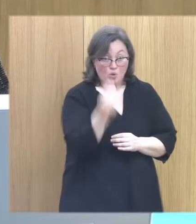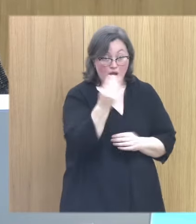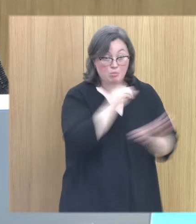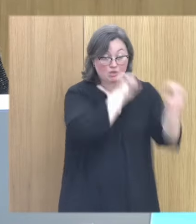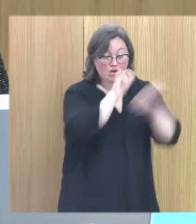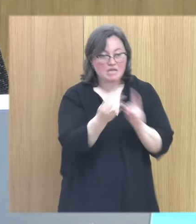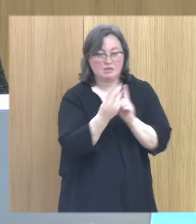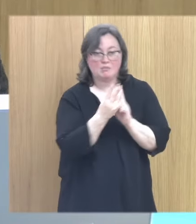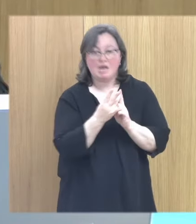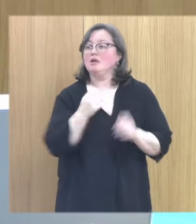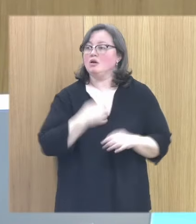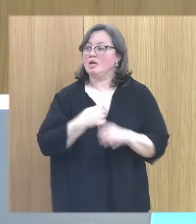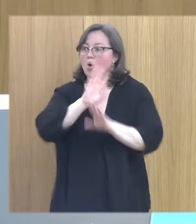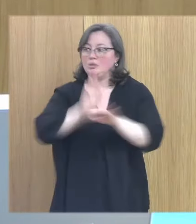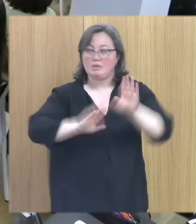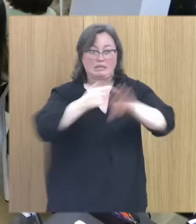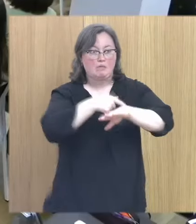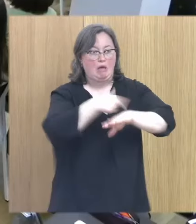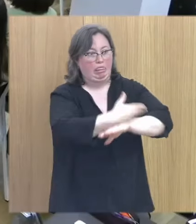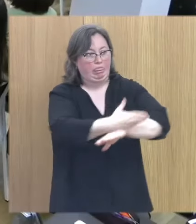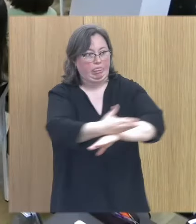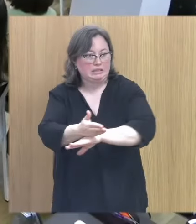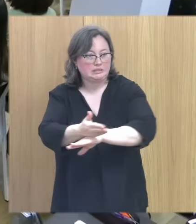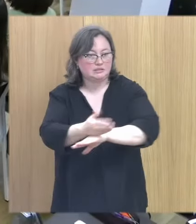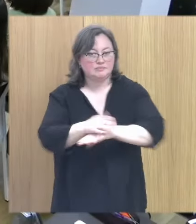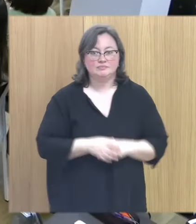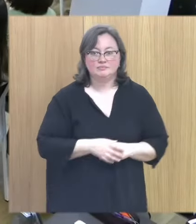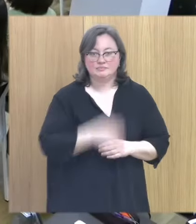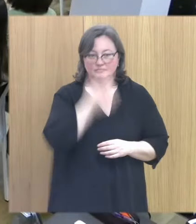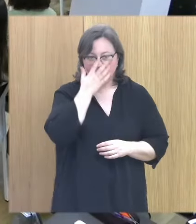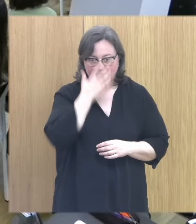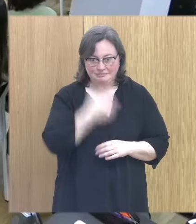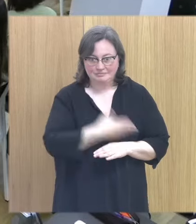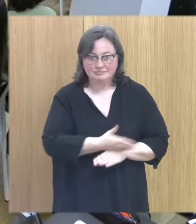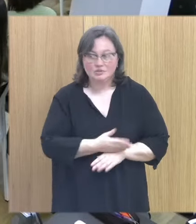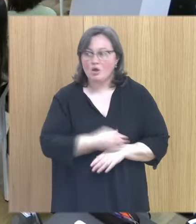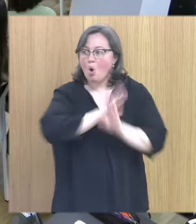protectora vamos a la última pregunta porque nos hemos pasado de de la hora completamente